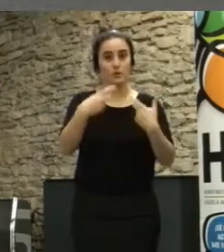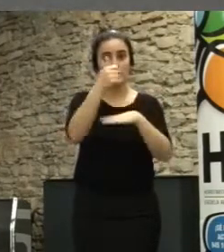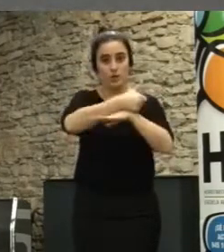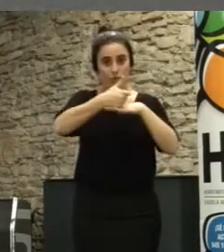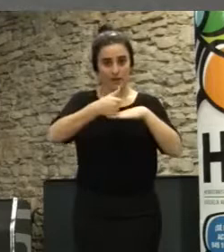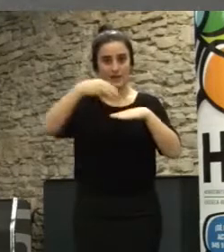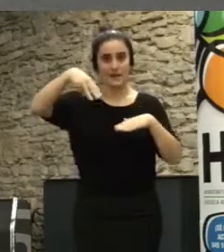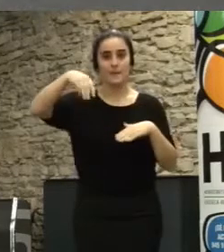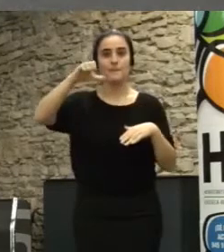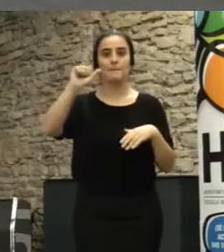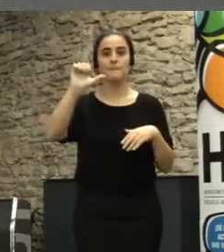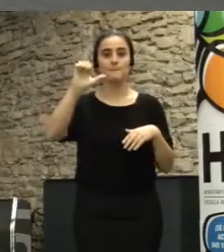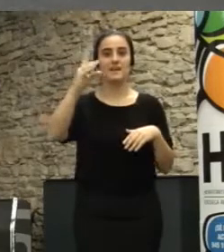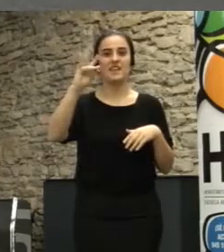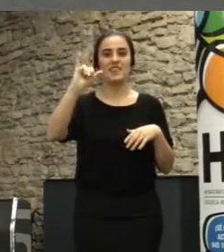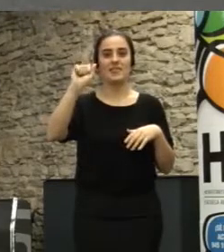Madrid